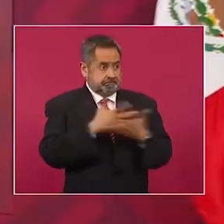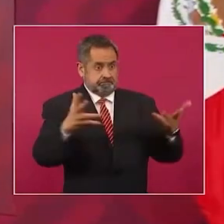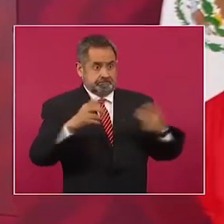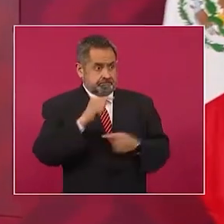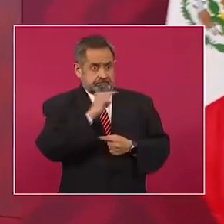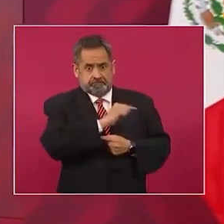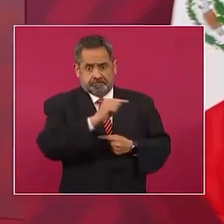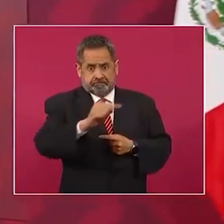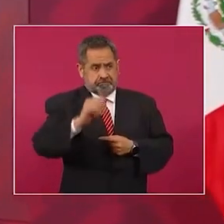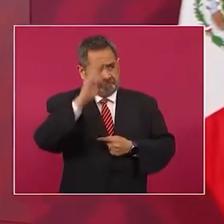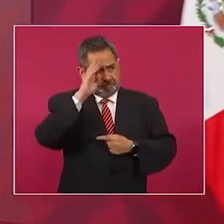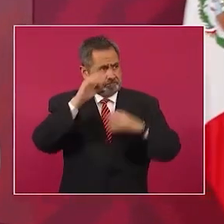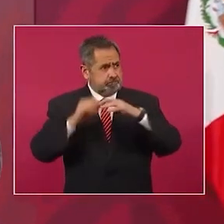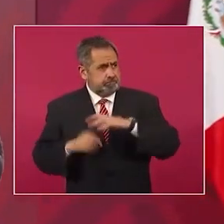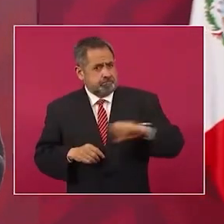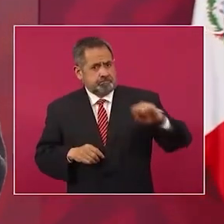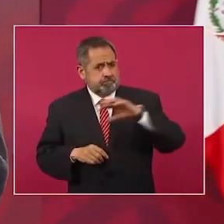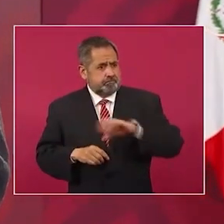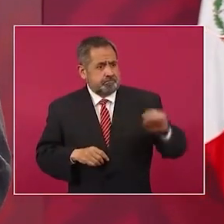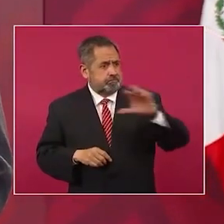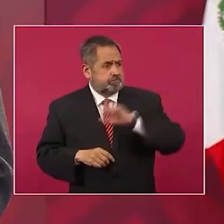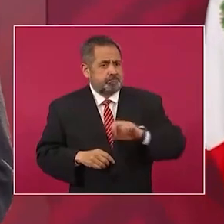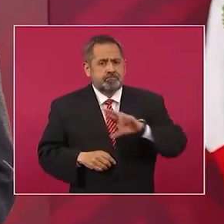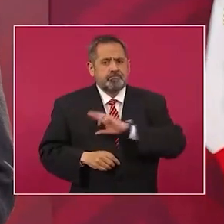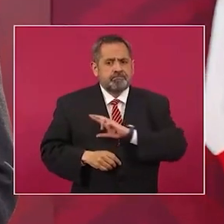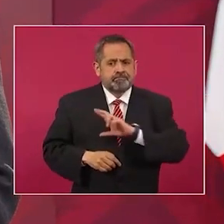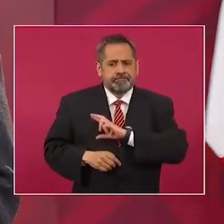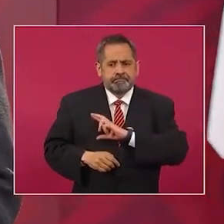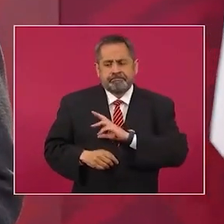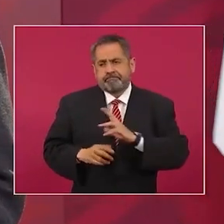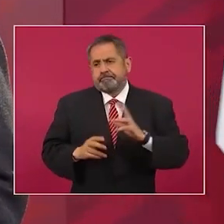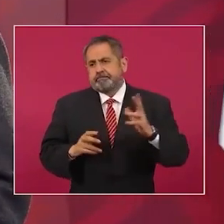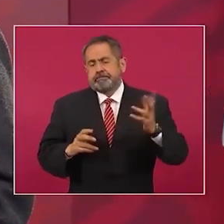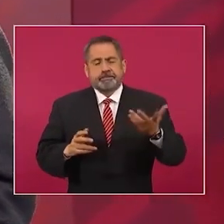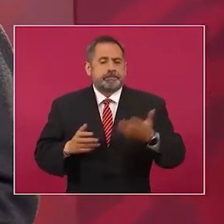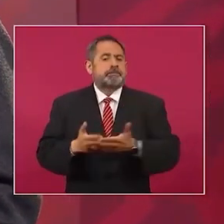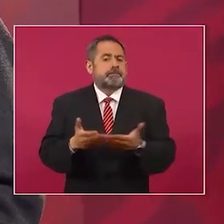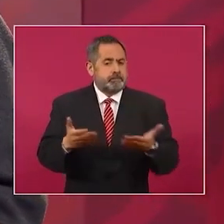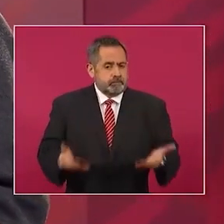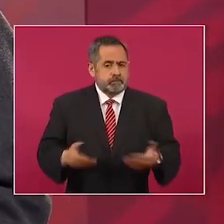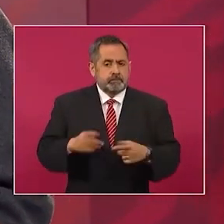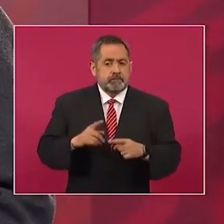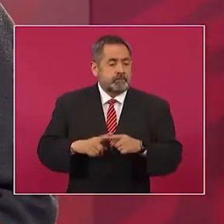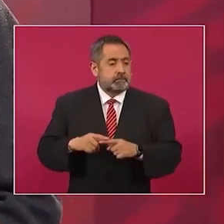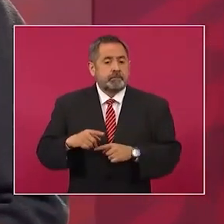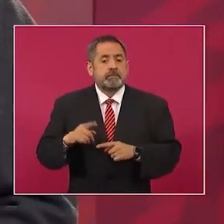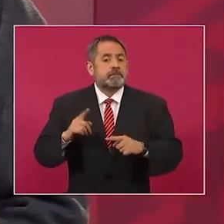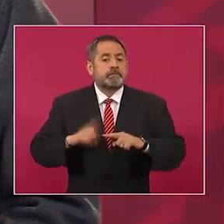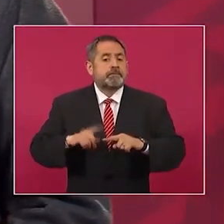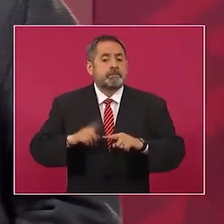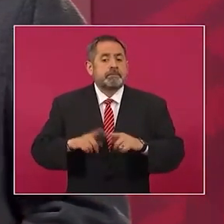privatizaron. Entonces, ahora quien compra